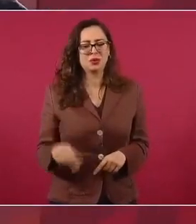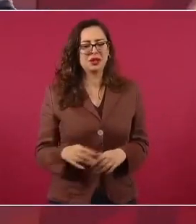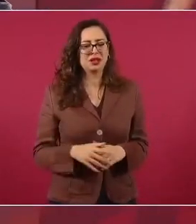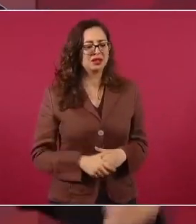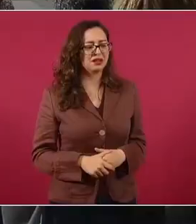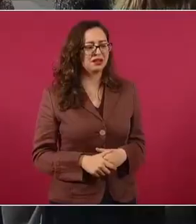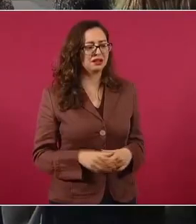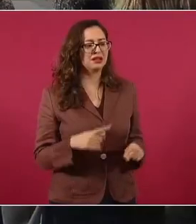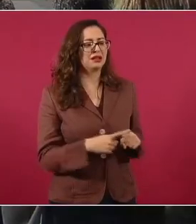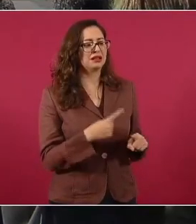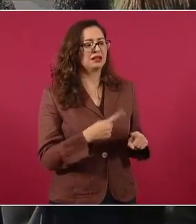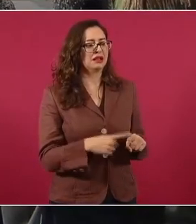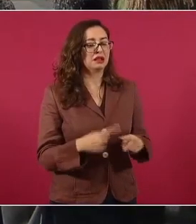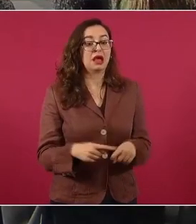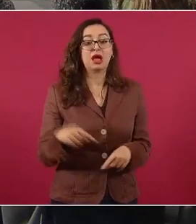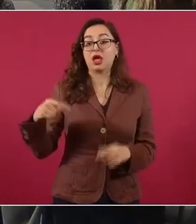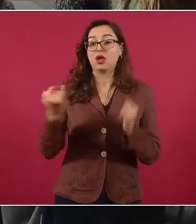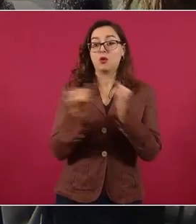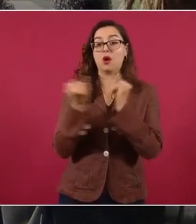de aquí del talazo.